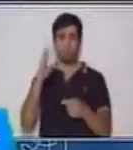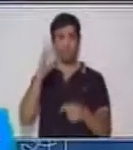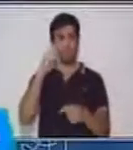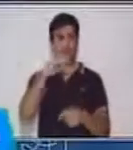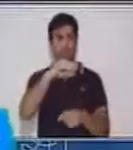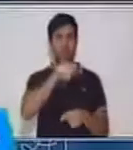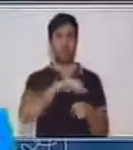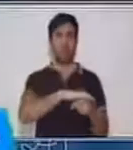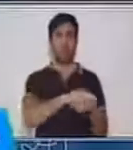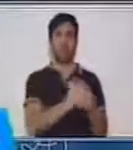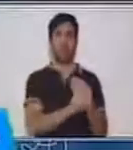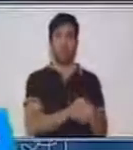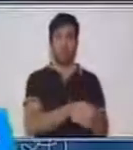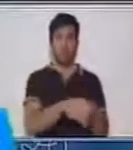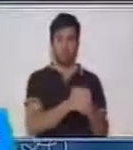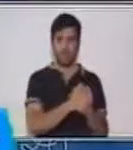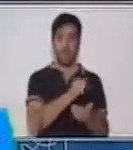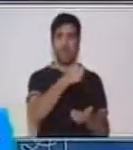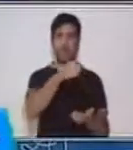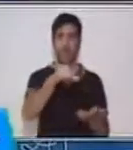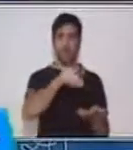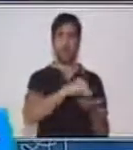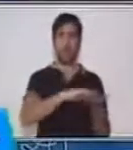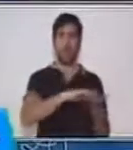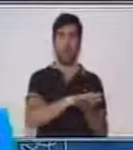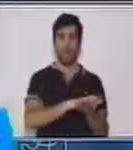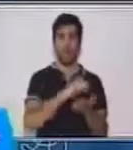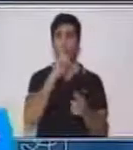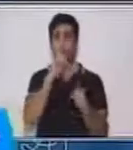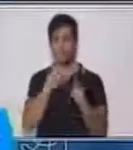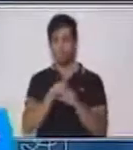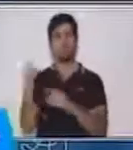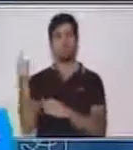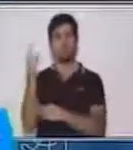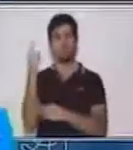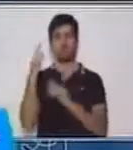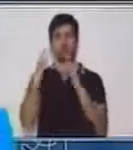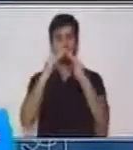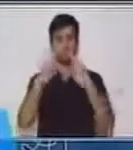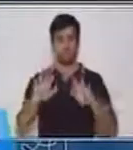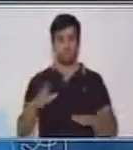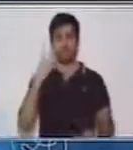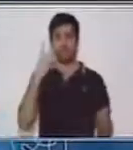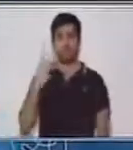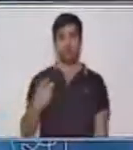jabón y jabón. Y lo más importante, quédate en casa. ¡Hasta la próxima! ¡Gracias! ¡Gracias!